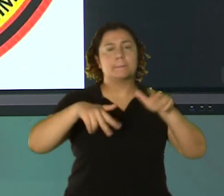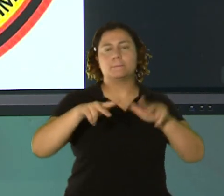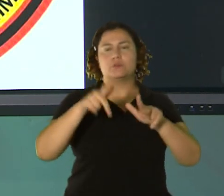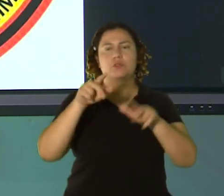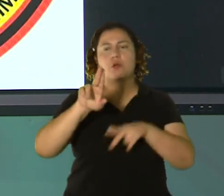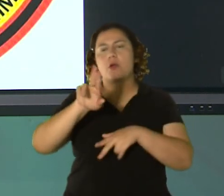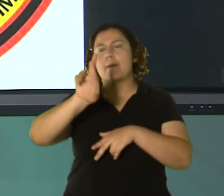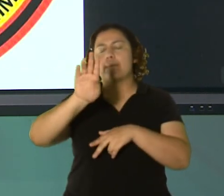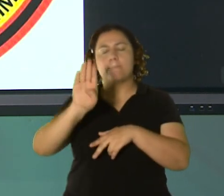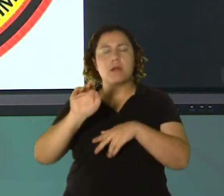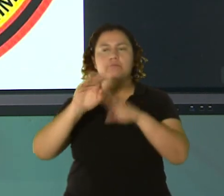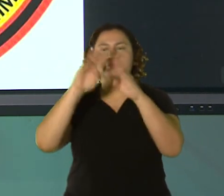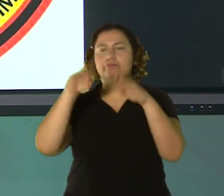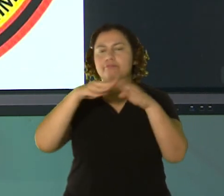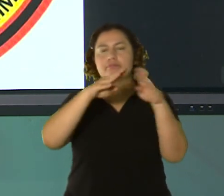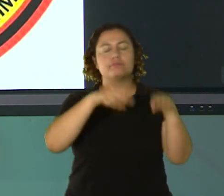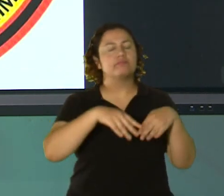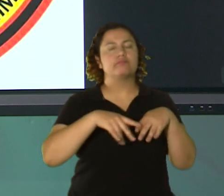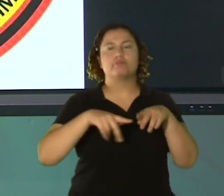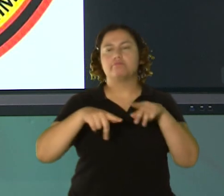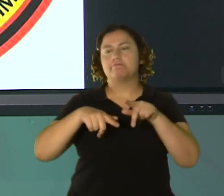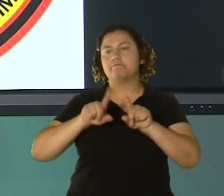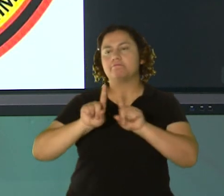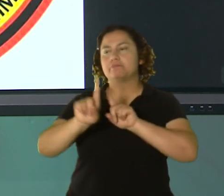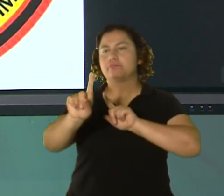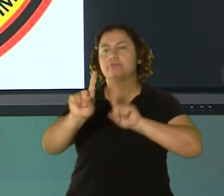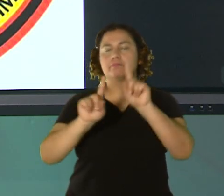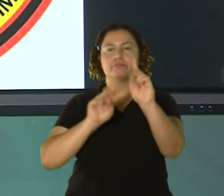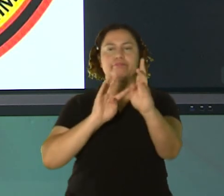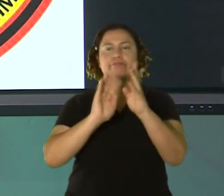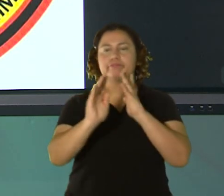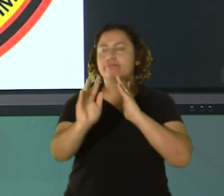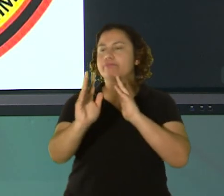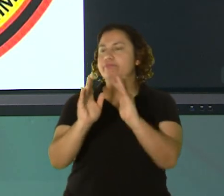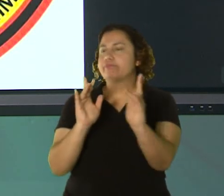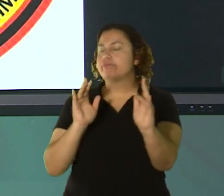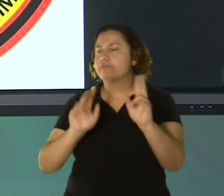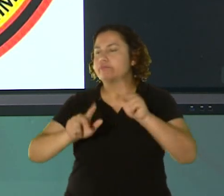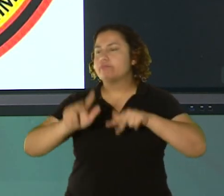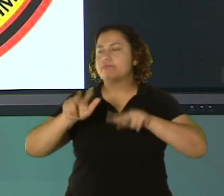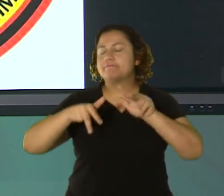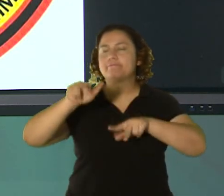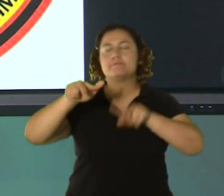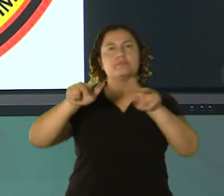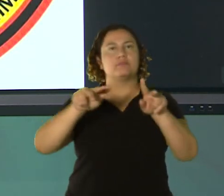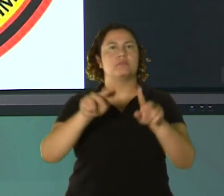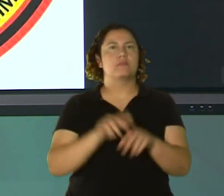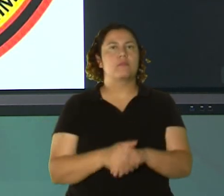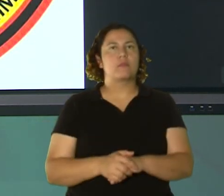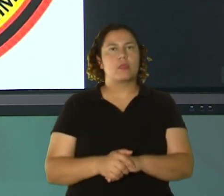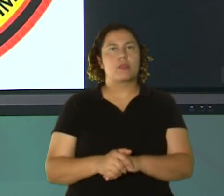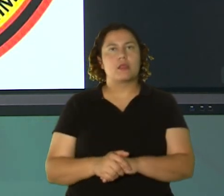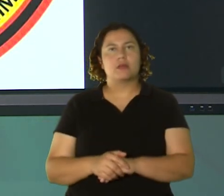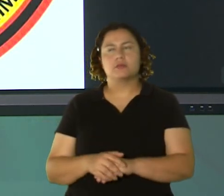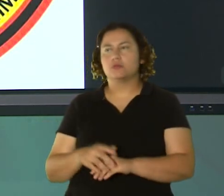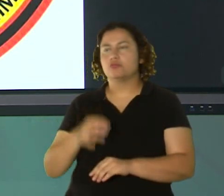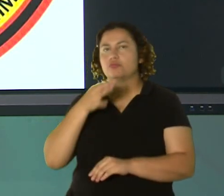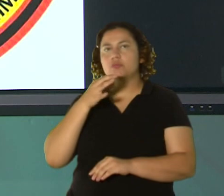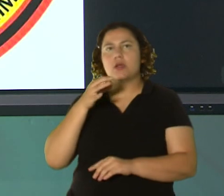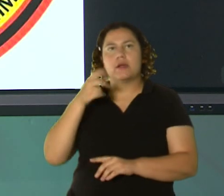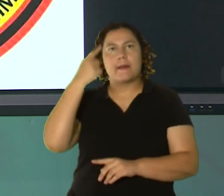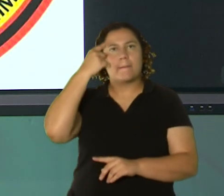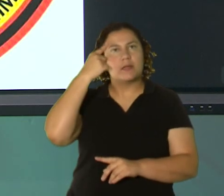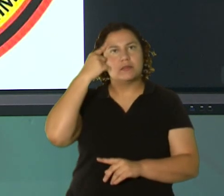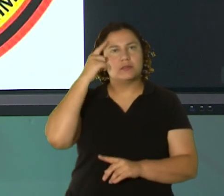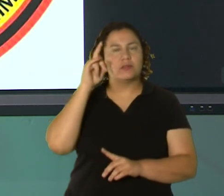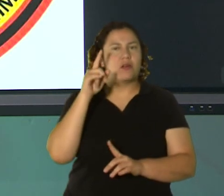urbanizaciones grandísimas y hay mucha gente, muchas personas que están ahí. Yo supongo que hasta ese artefacto, nos vamos ya mismito, lo usan hasta para